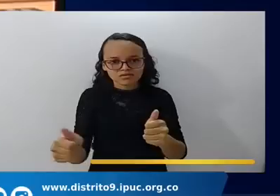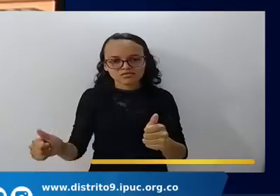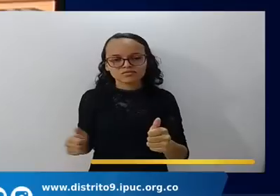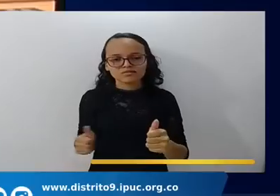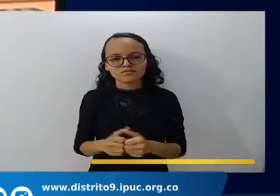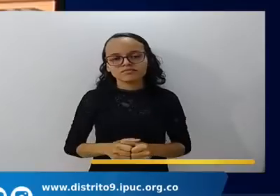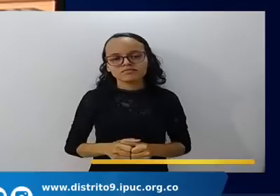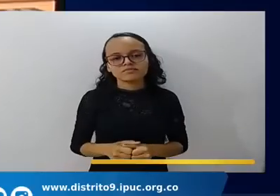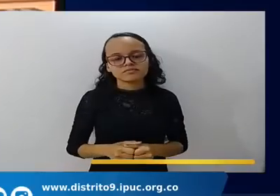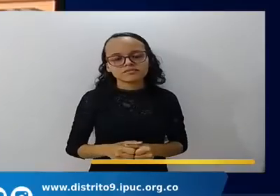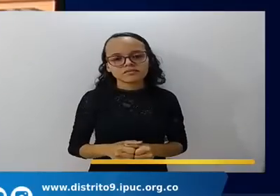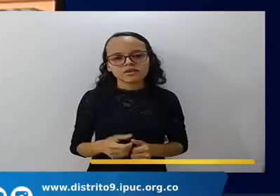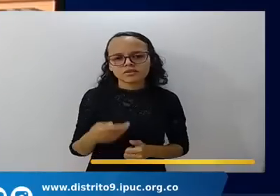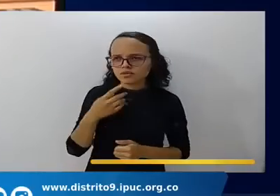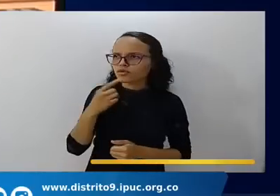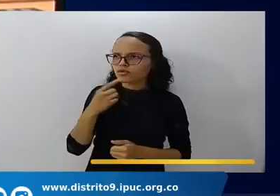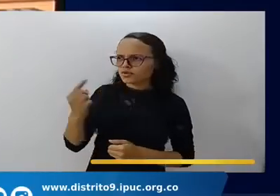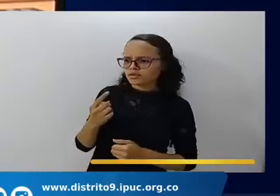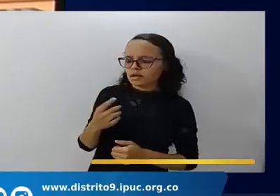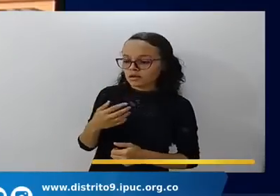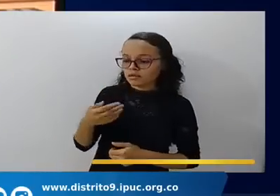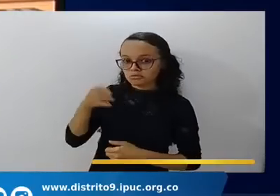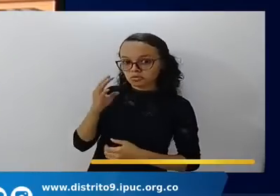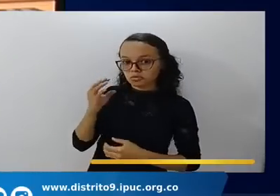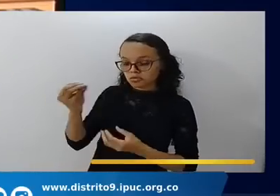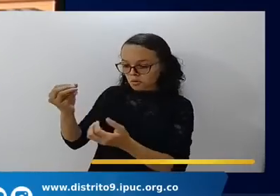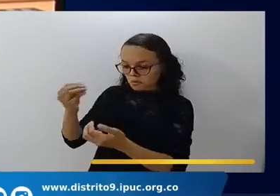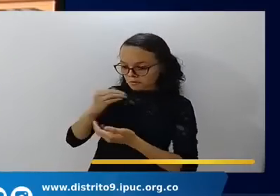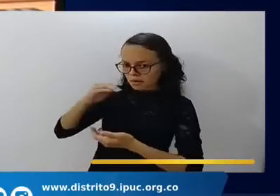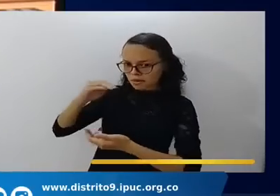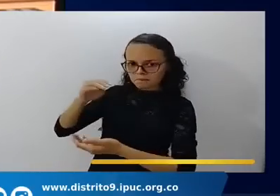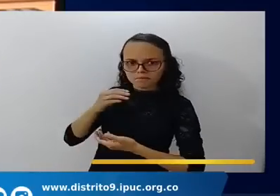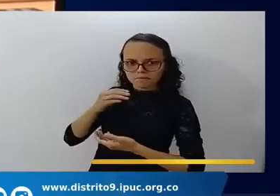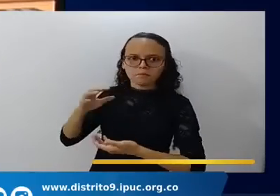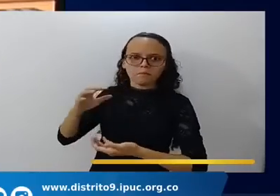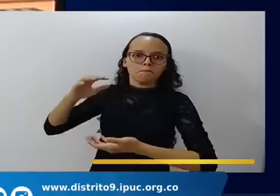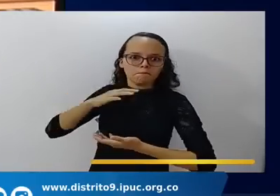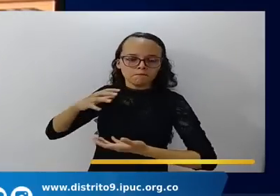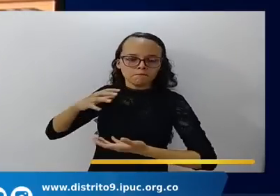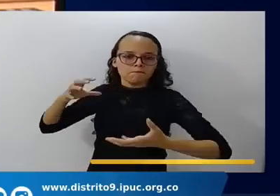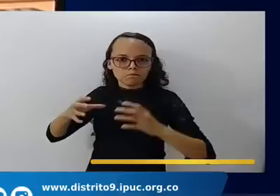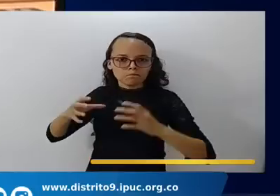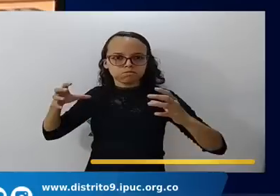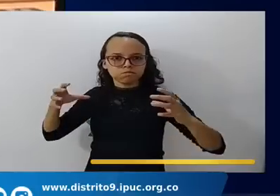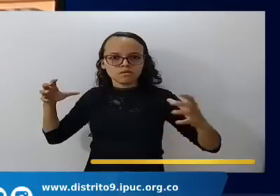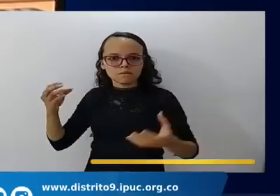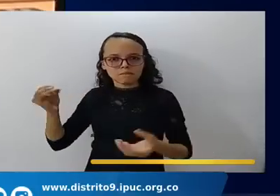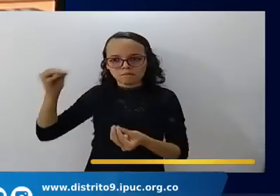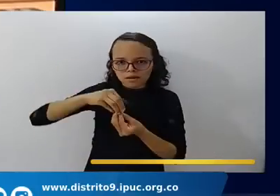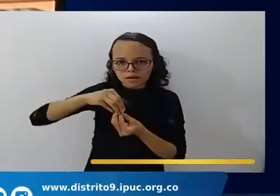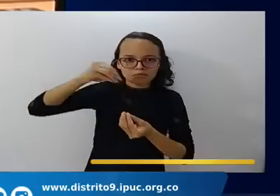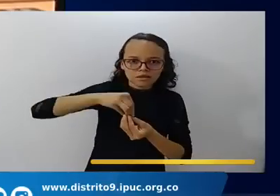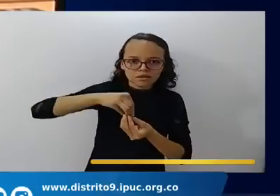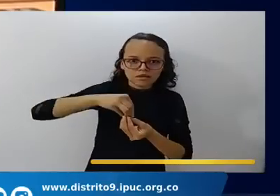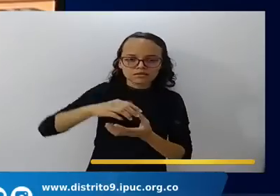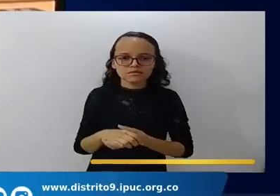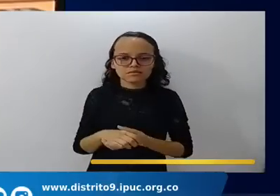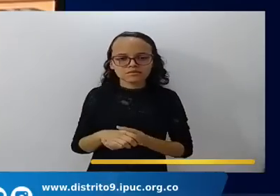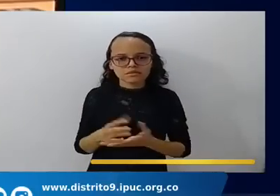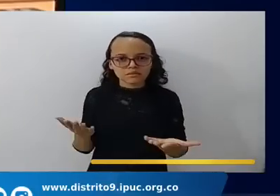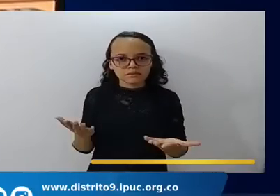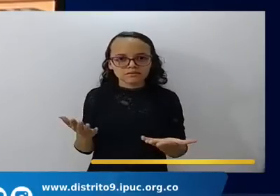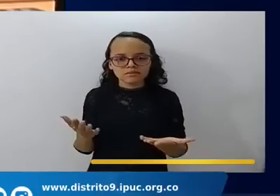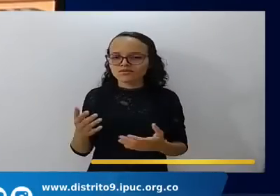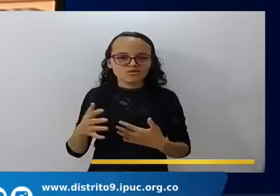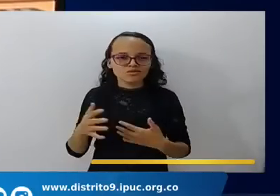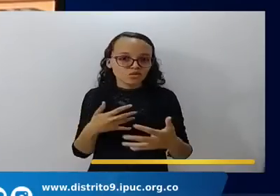Y uno dice pero el Señor me da y me da más. Y más. Pero, no, no, no, eso no